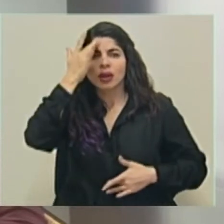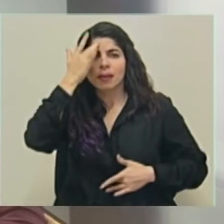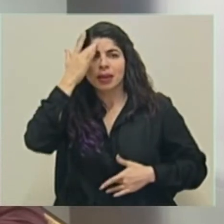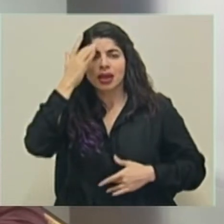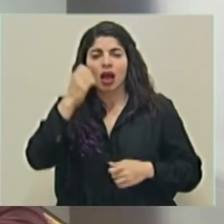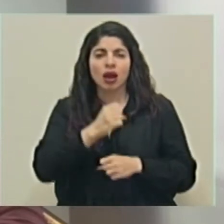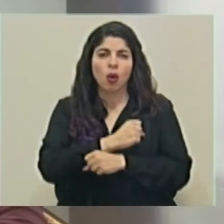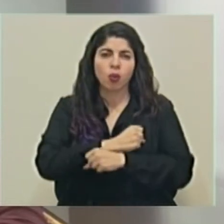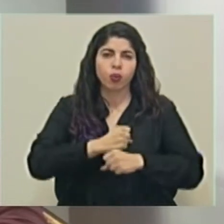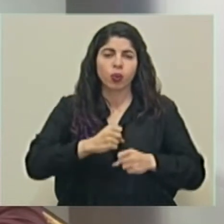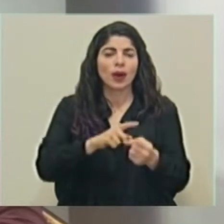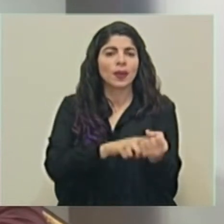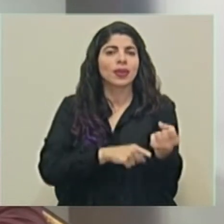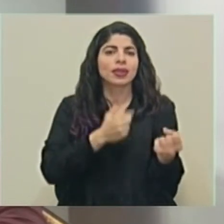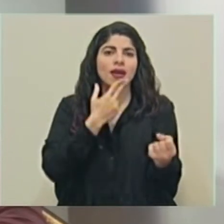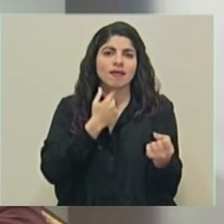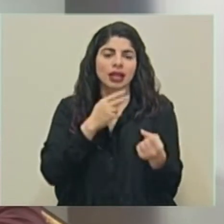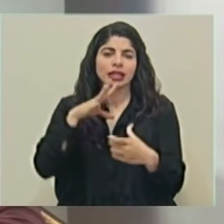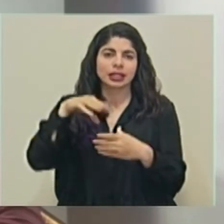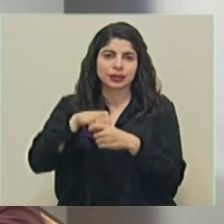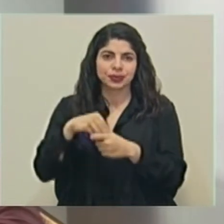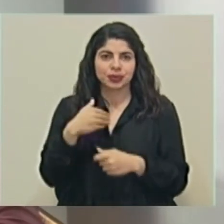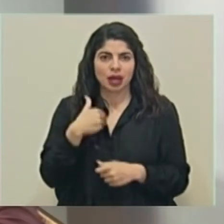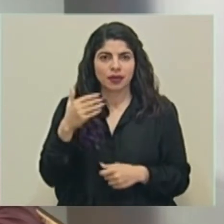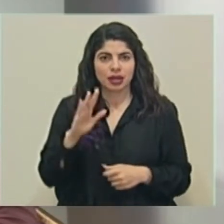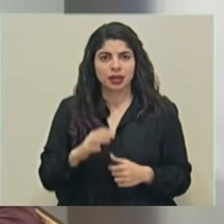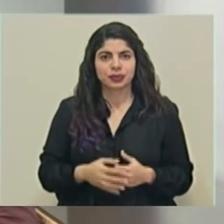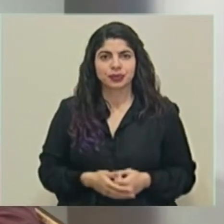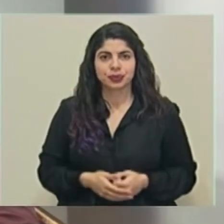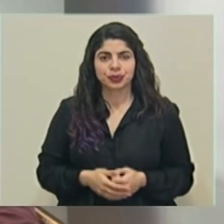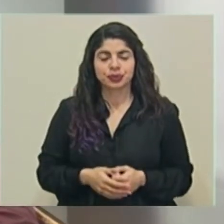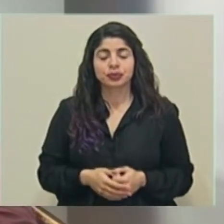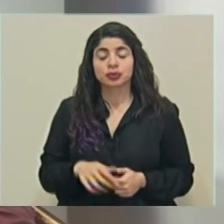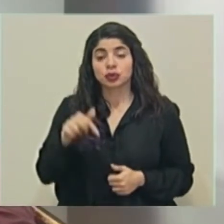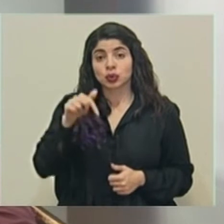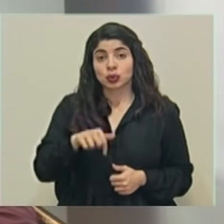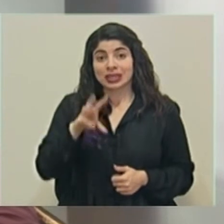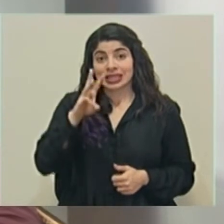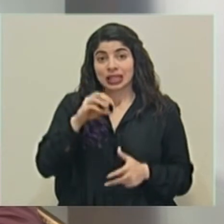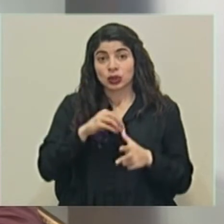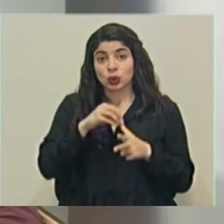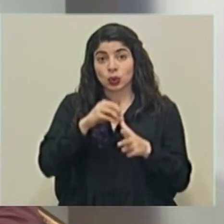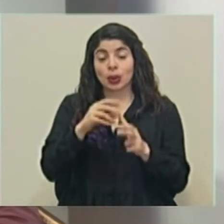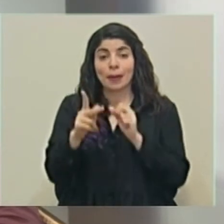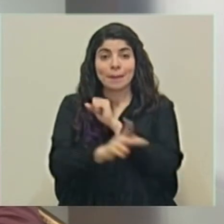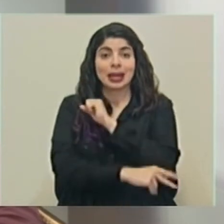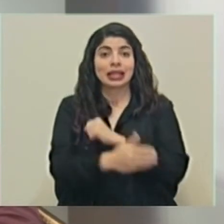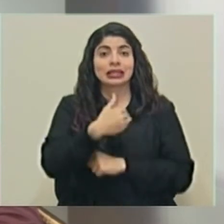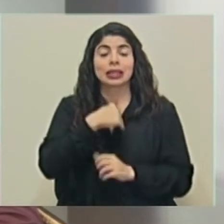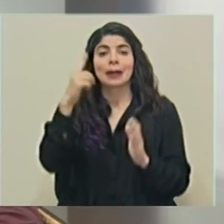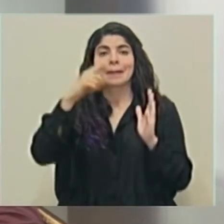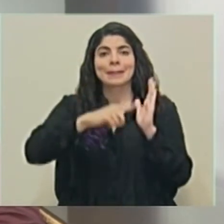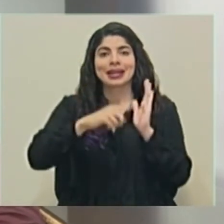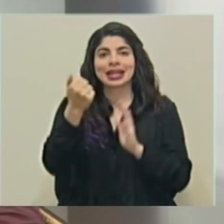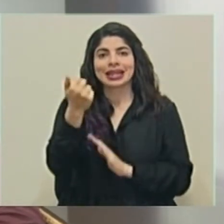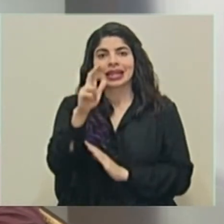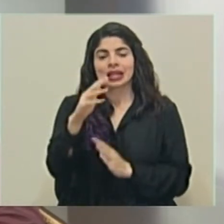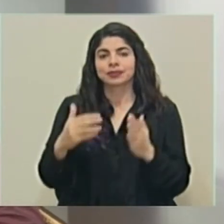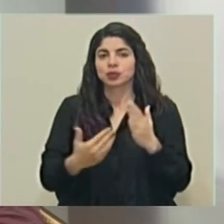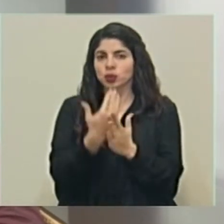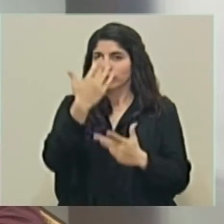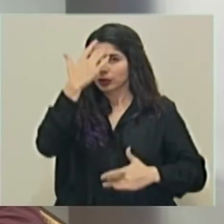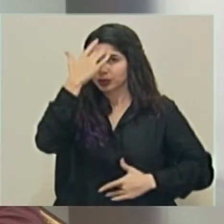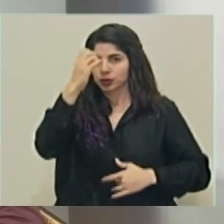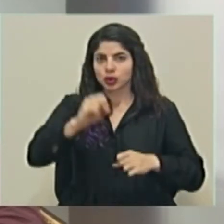obesidad y diabetes mellitus. Al 6 de octubre el país registra 1,013 casos nuevos de COVID